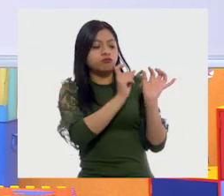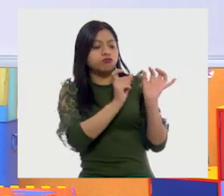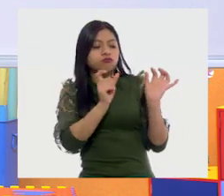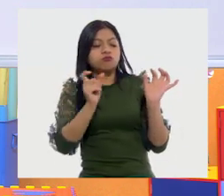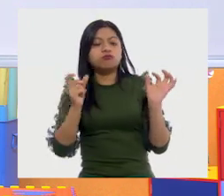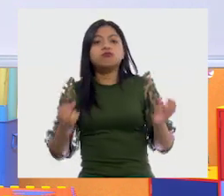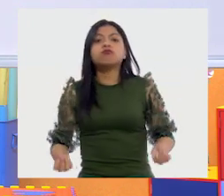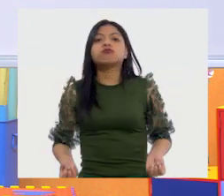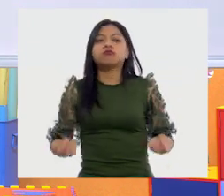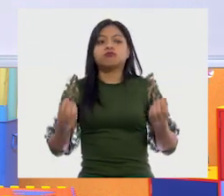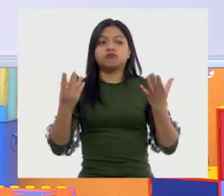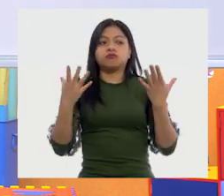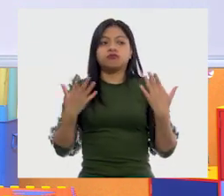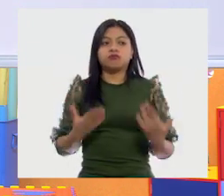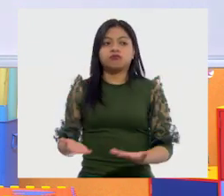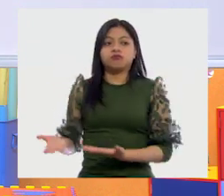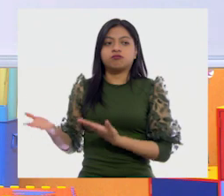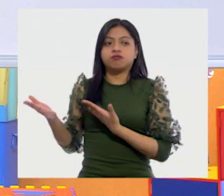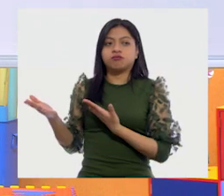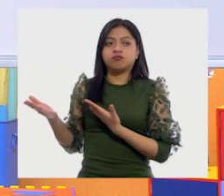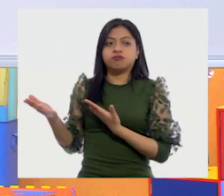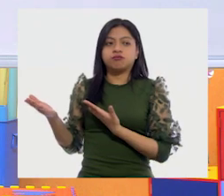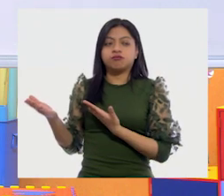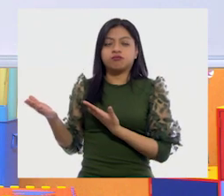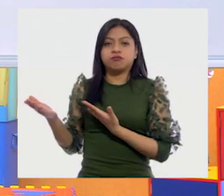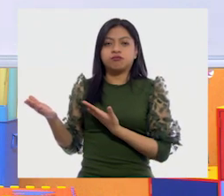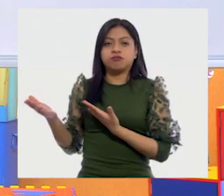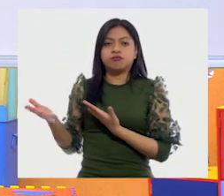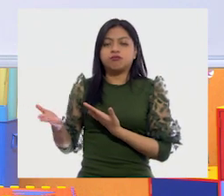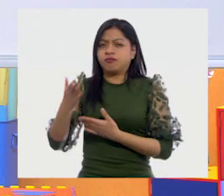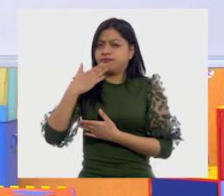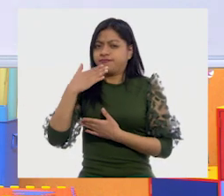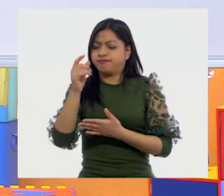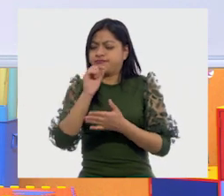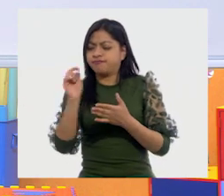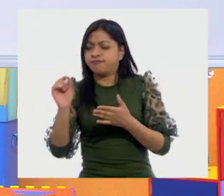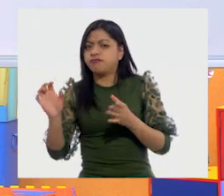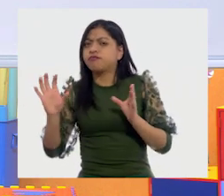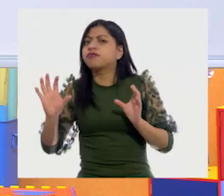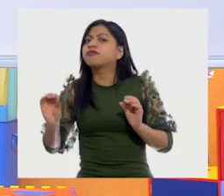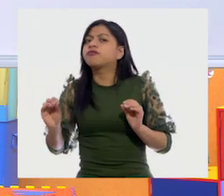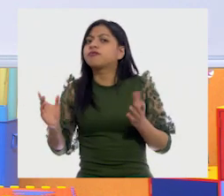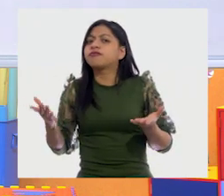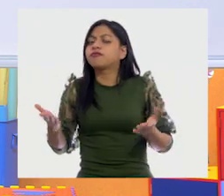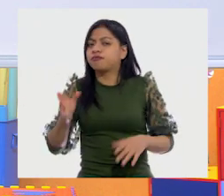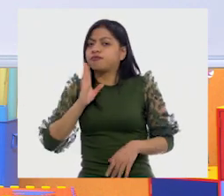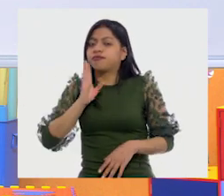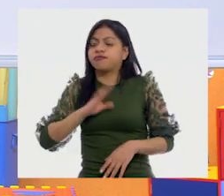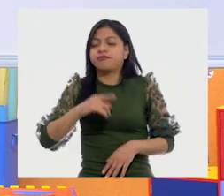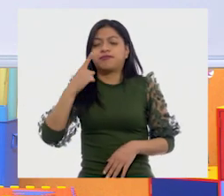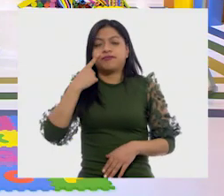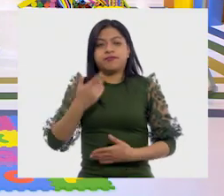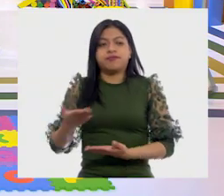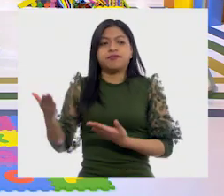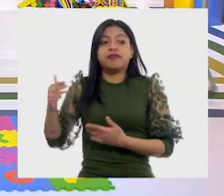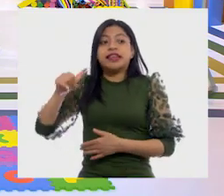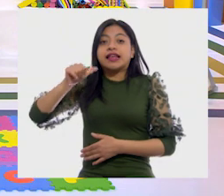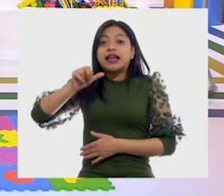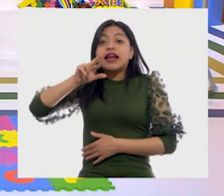si está bien escrita esta palabra o no. Ok. Entonces vamos a empezar con las palmadas.